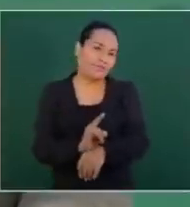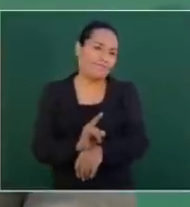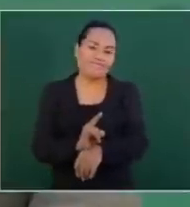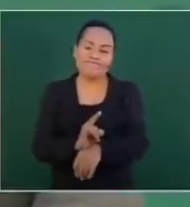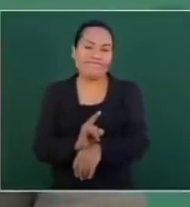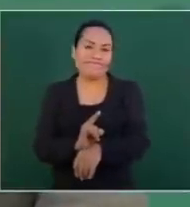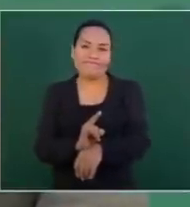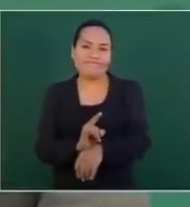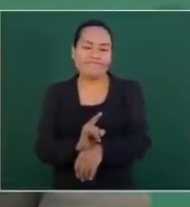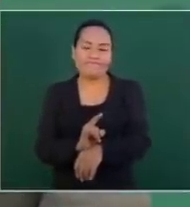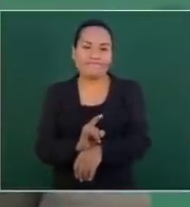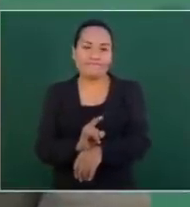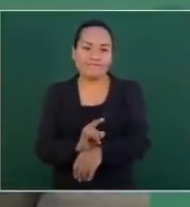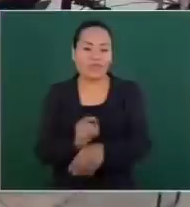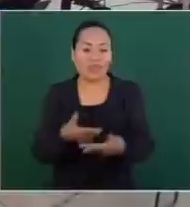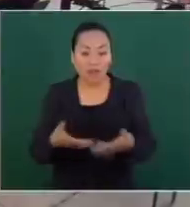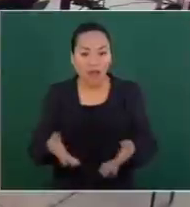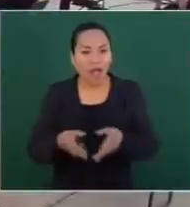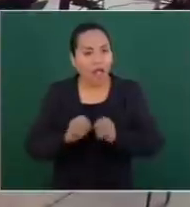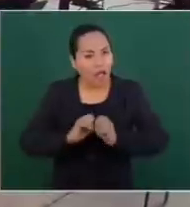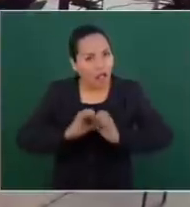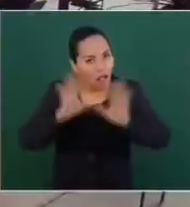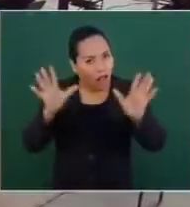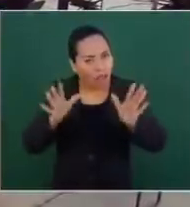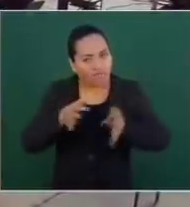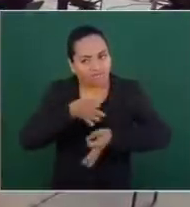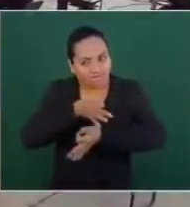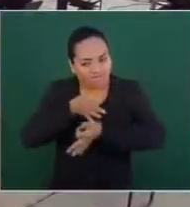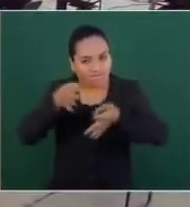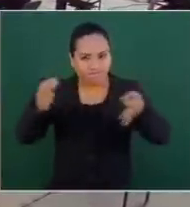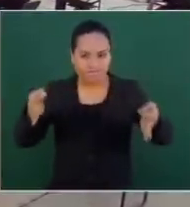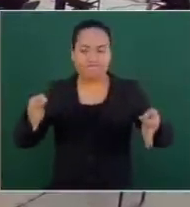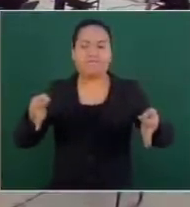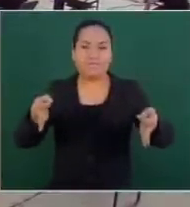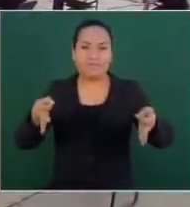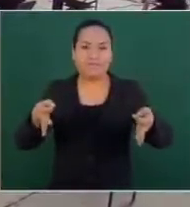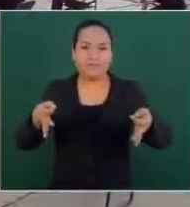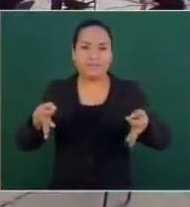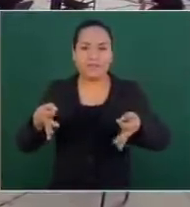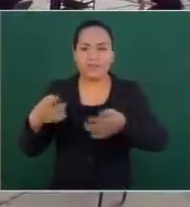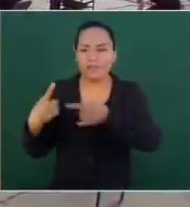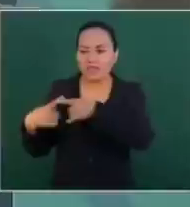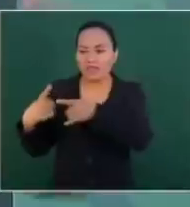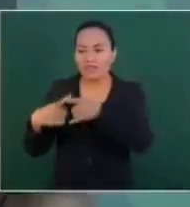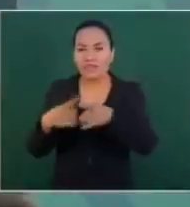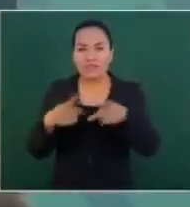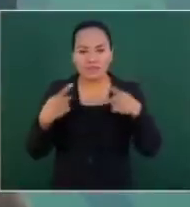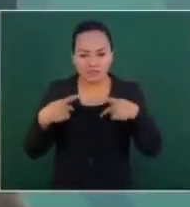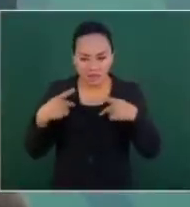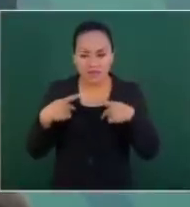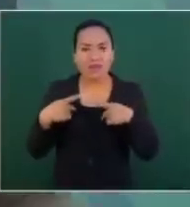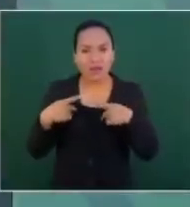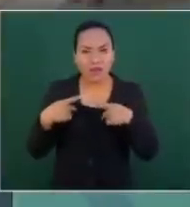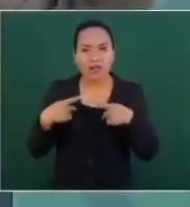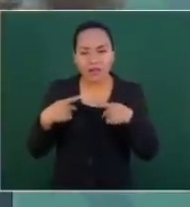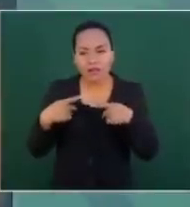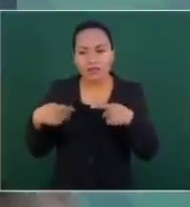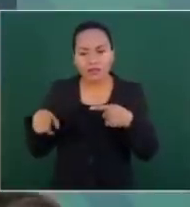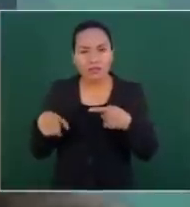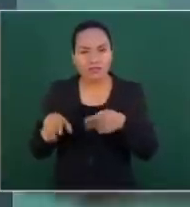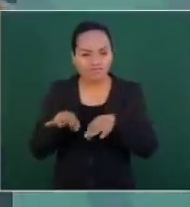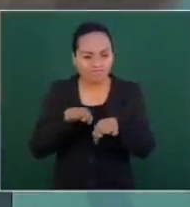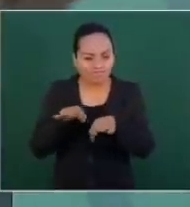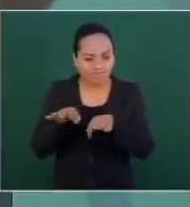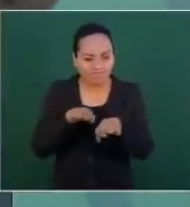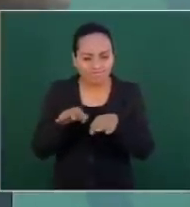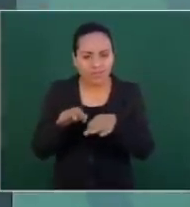que están en nuestro movimiento, que apoyan la transformación y que piensan que son